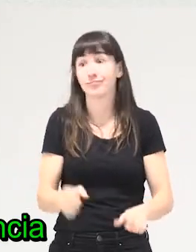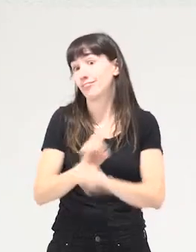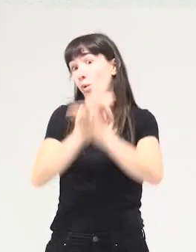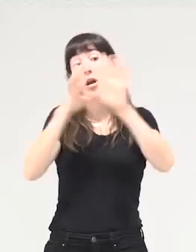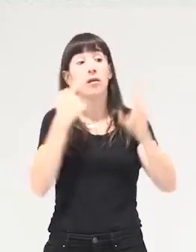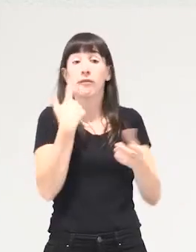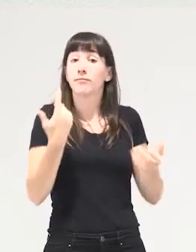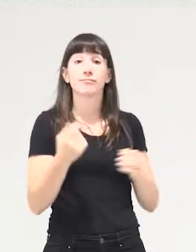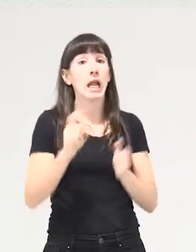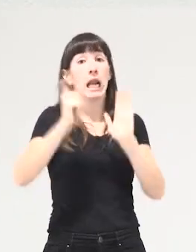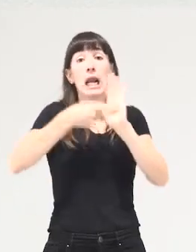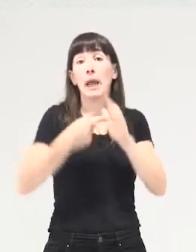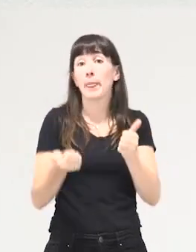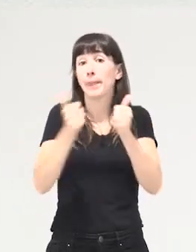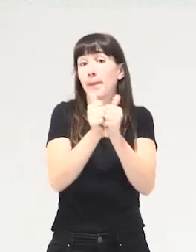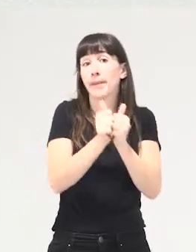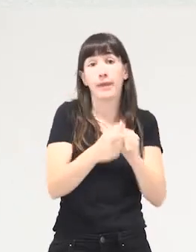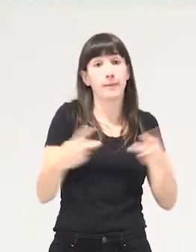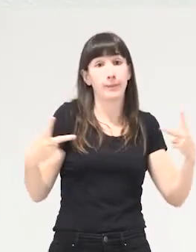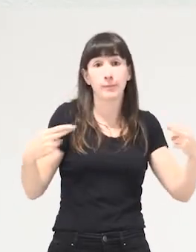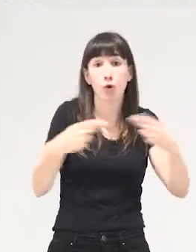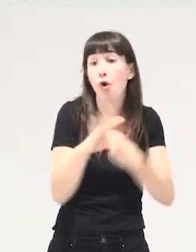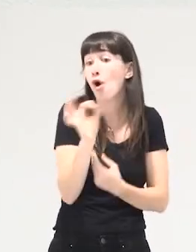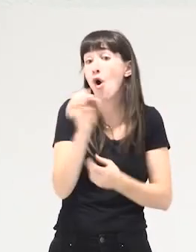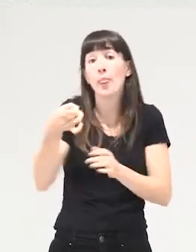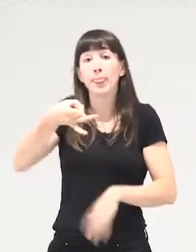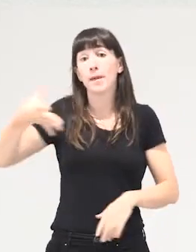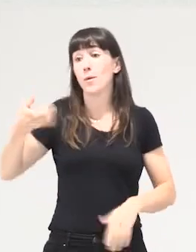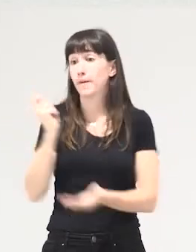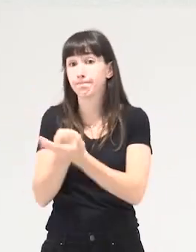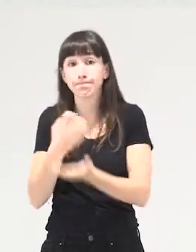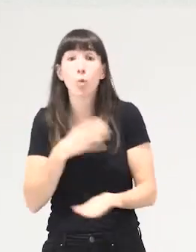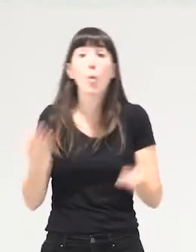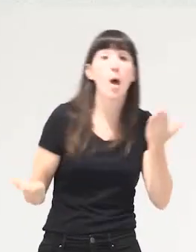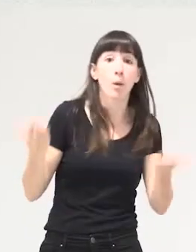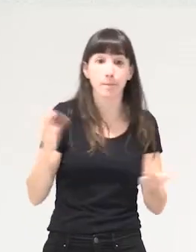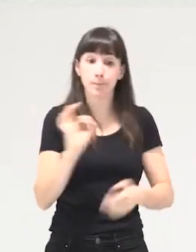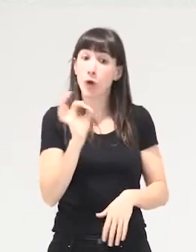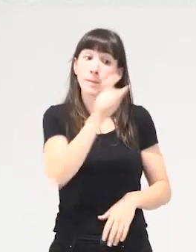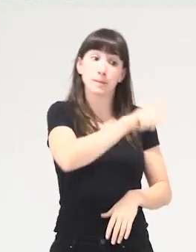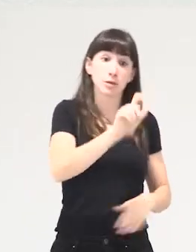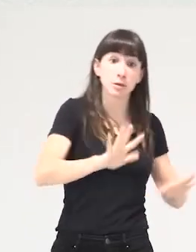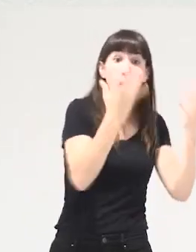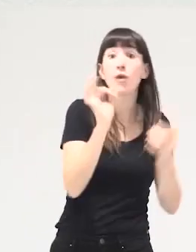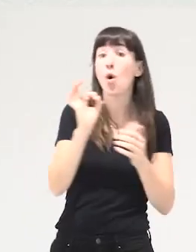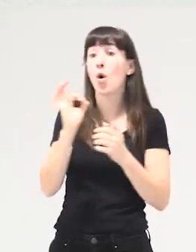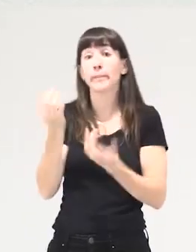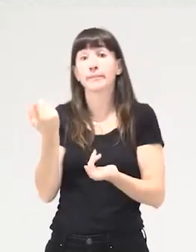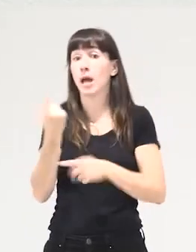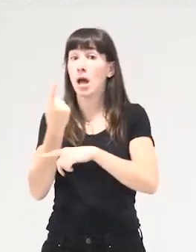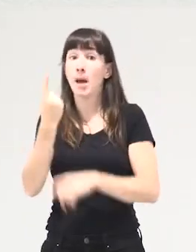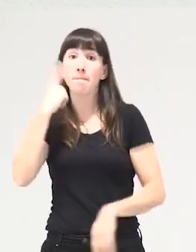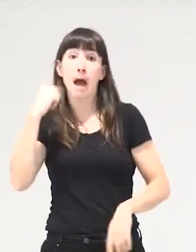dependencia o se dejaba de pagar los intereses de la deuda, o se desahuciaba las personas y se rescataba los bancos o se dejaba caer a los bancos y se